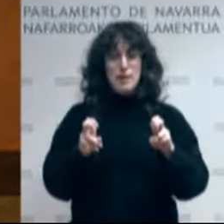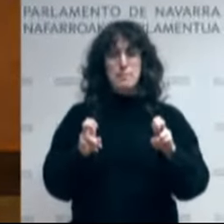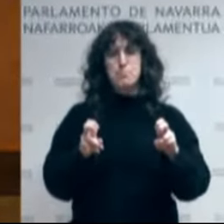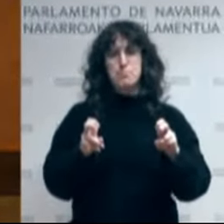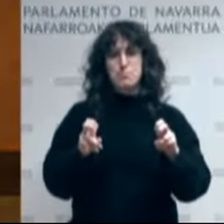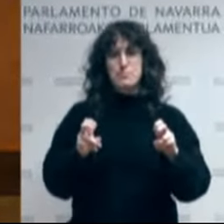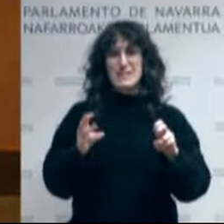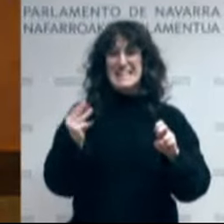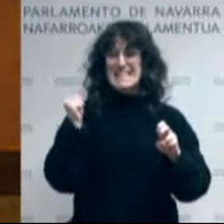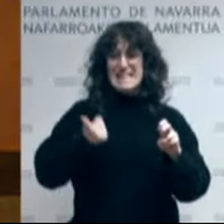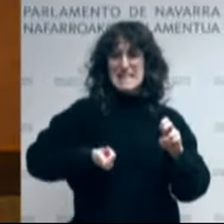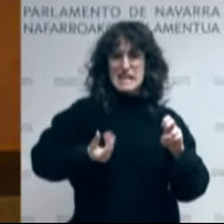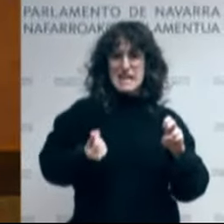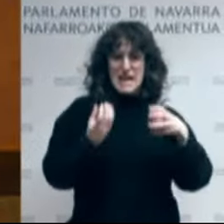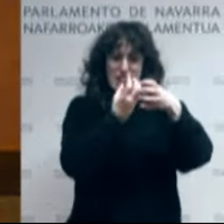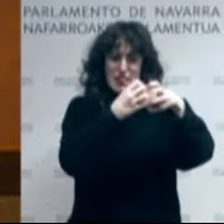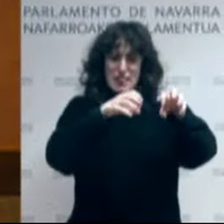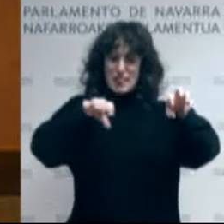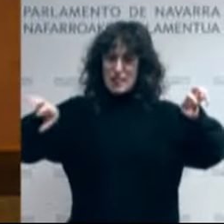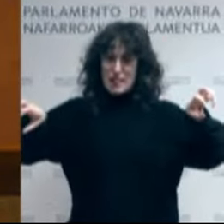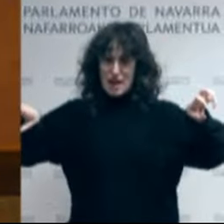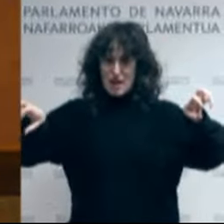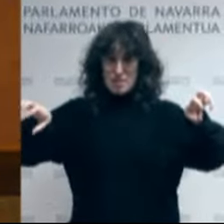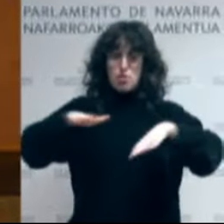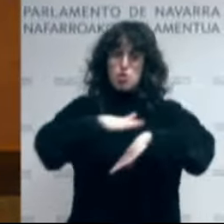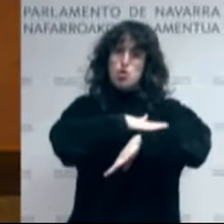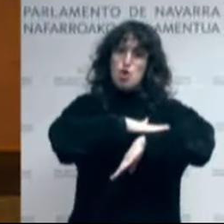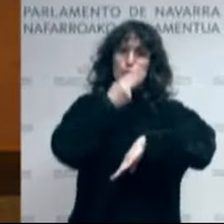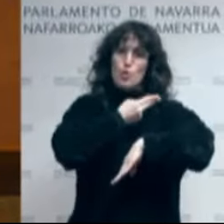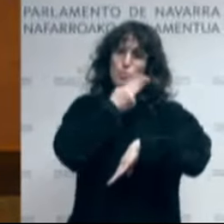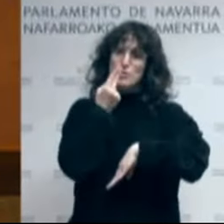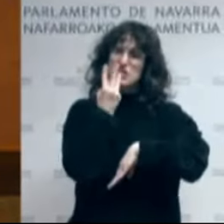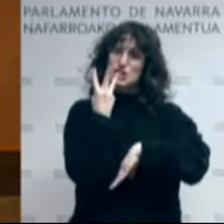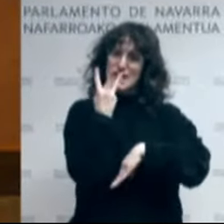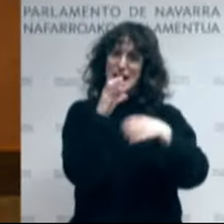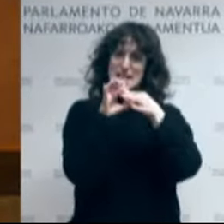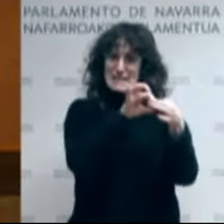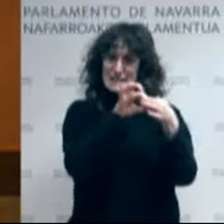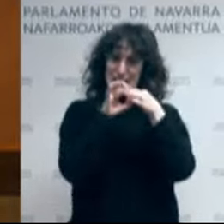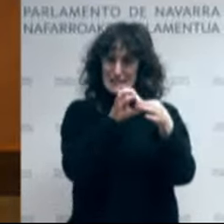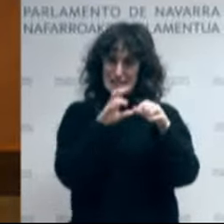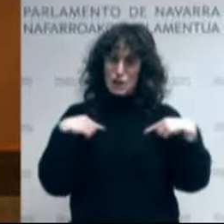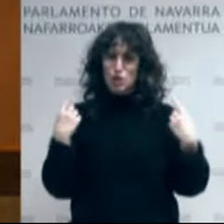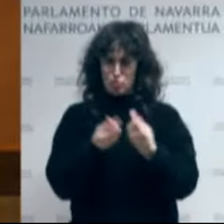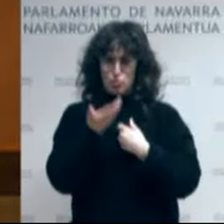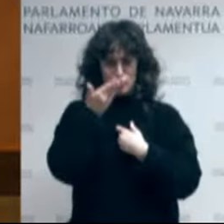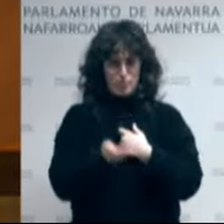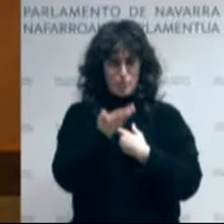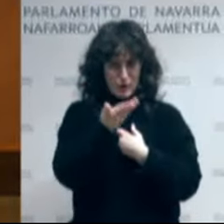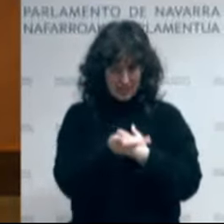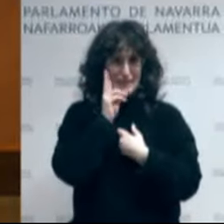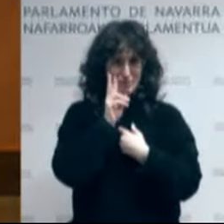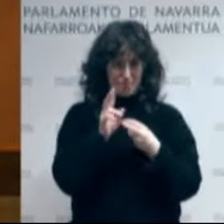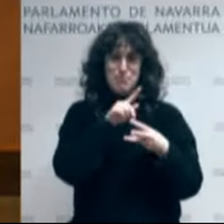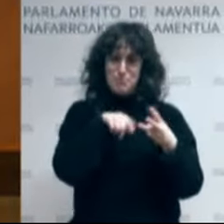de la riqueza, el Gobierno ha adquirido tres compromisos con nosotras que consideramos relevantes. La